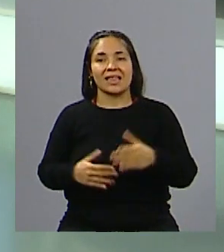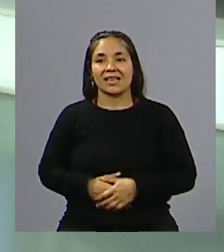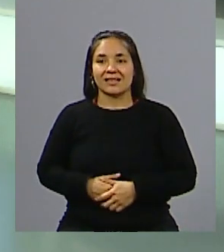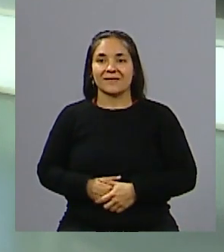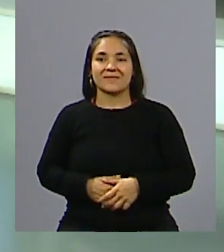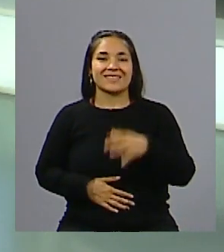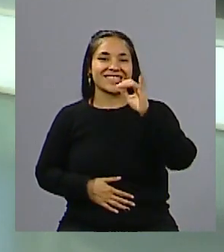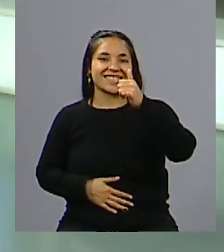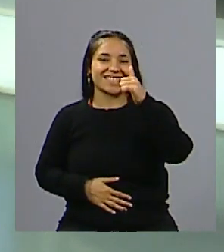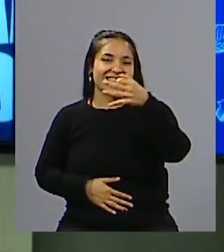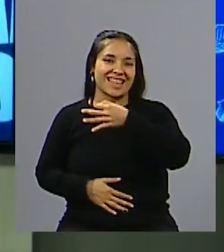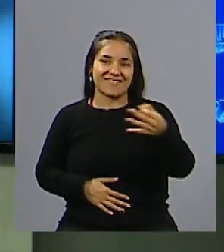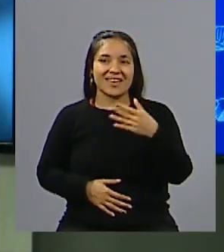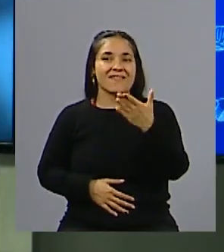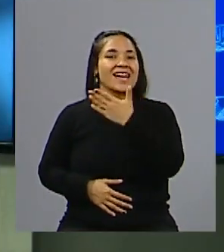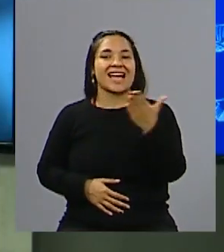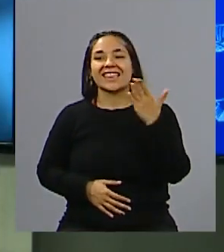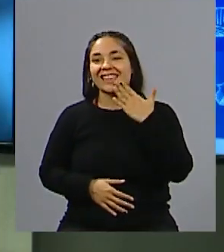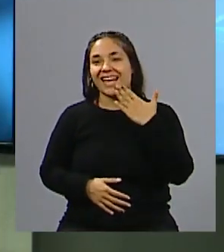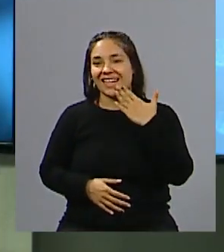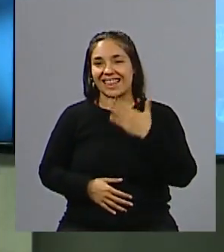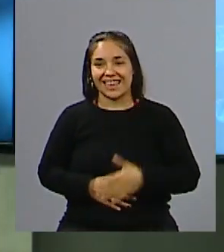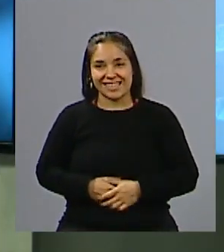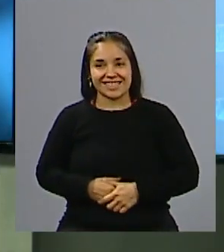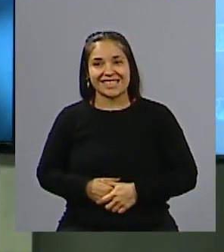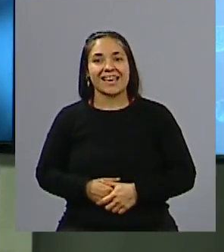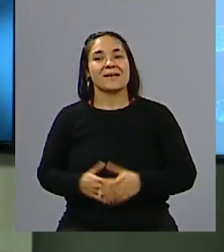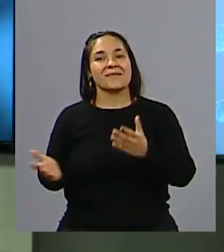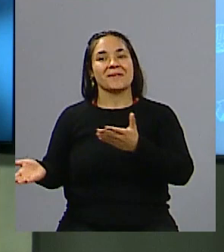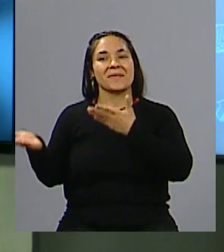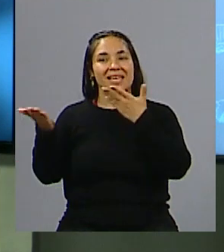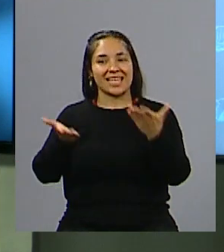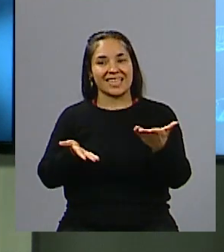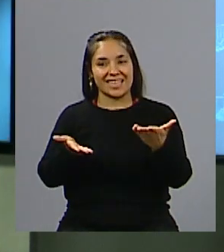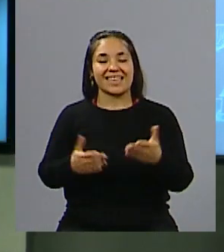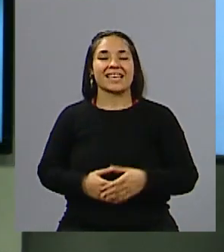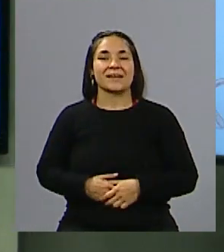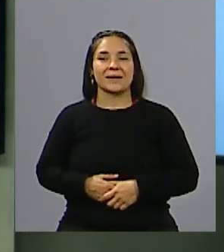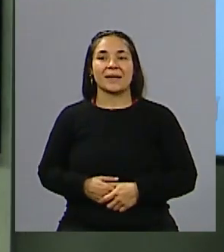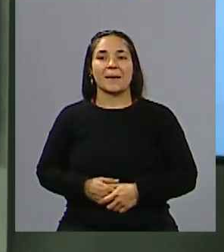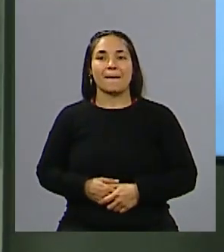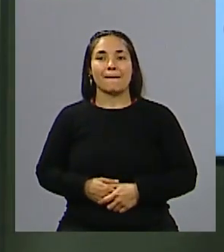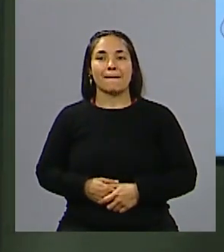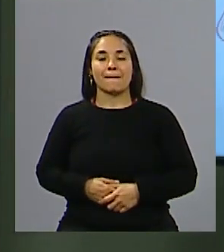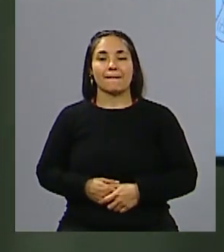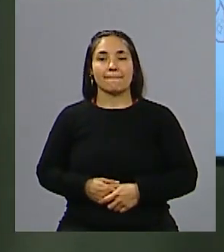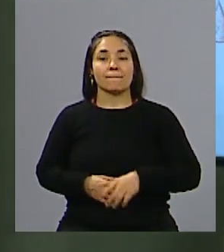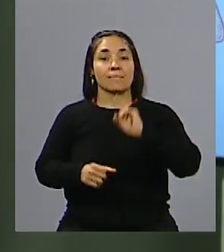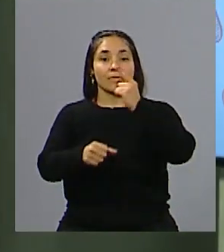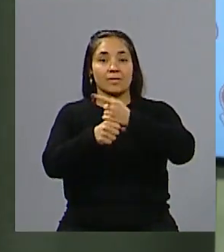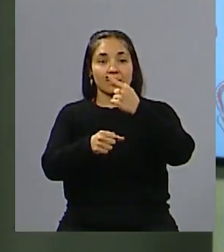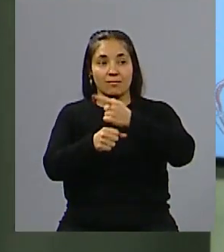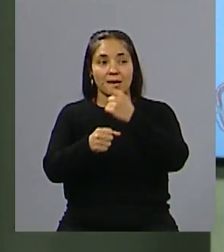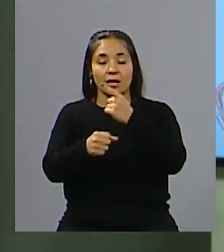Sí, está muy bien. ¿Qué tal? Buenas tardes. Bueno, bienvenida. Queríamos, primero, antes de ir a las